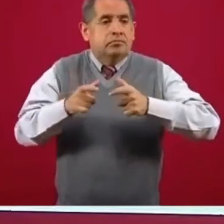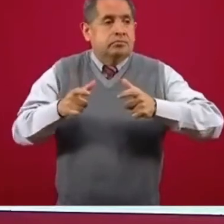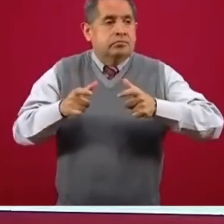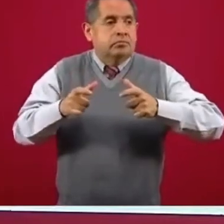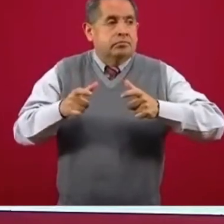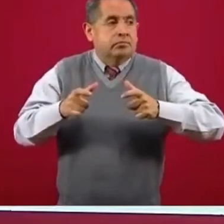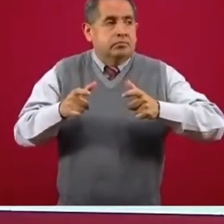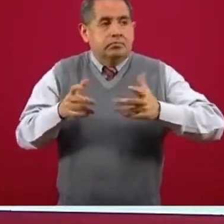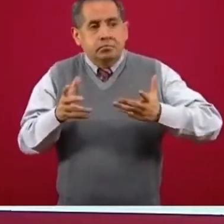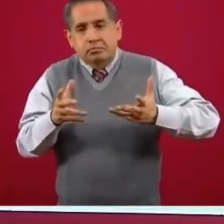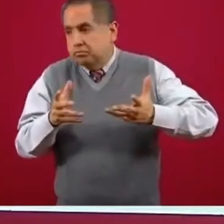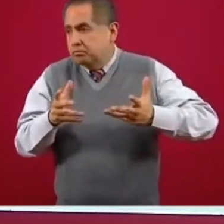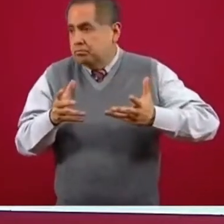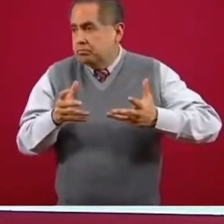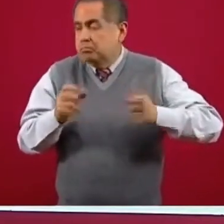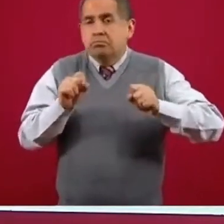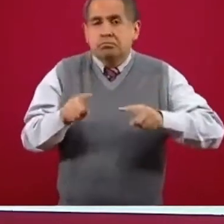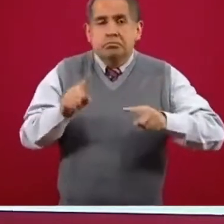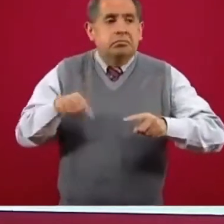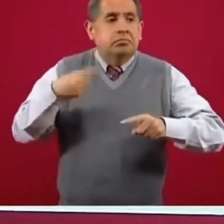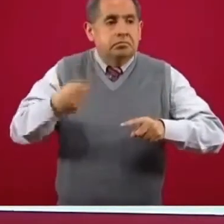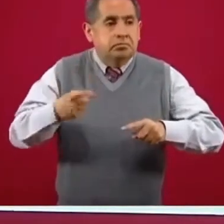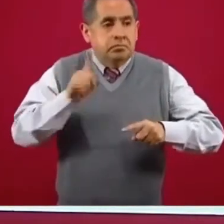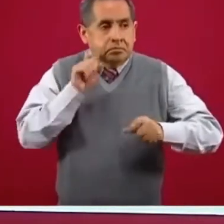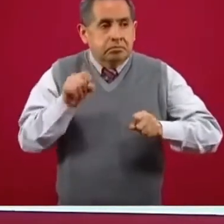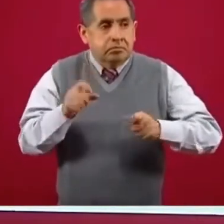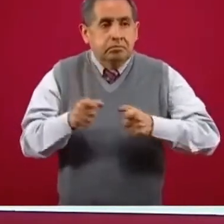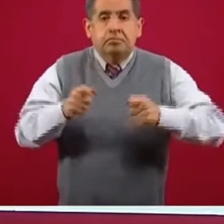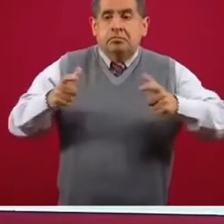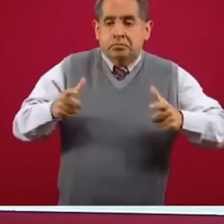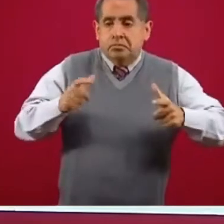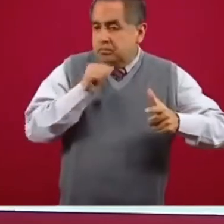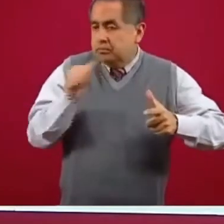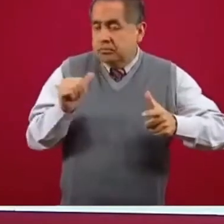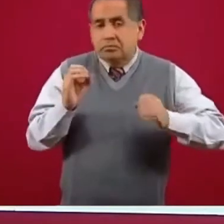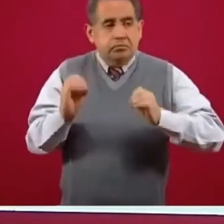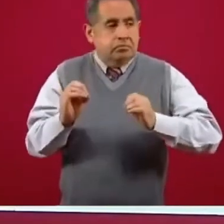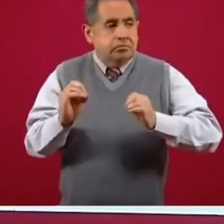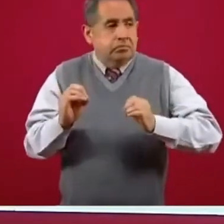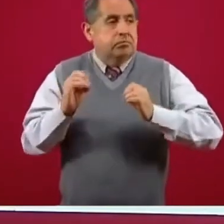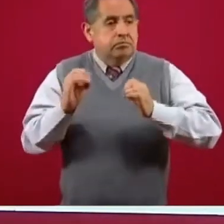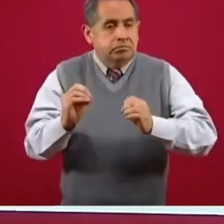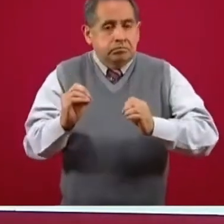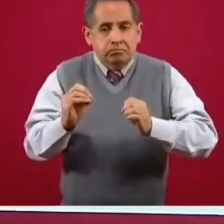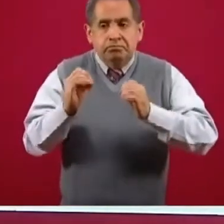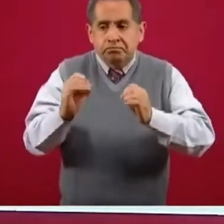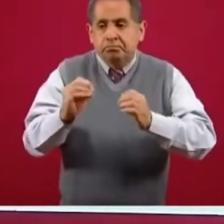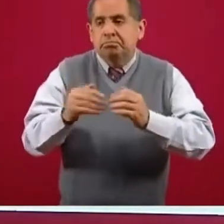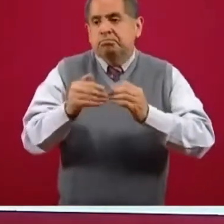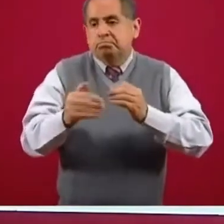cero. Los casos de hoy serán igual a los casos de mañana. Y a partir de ahí